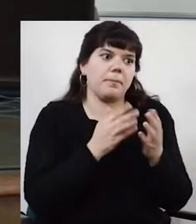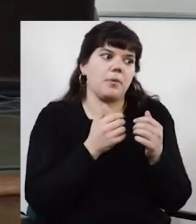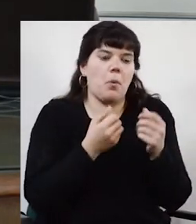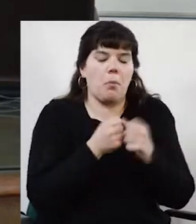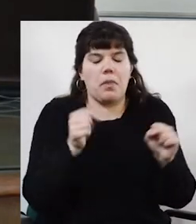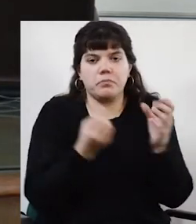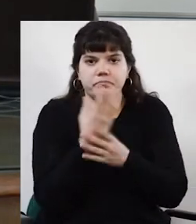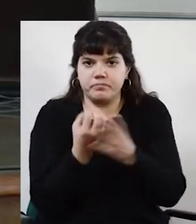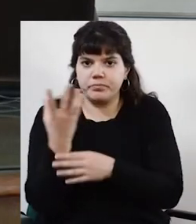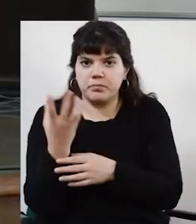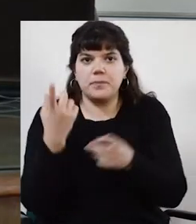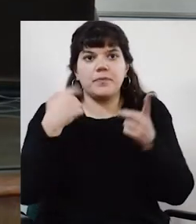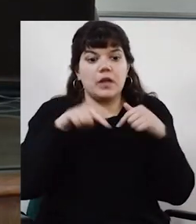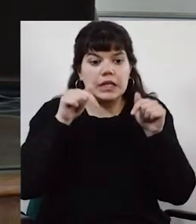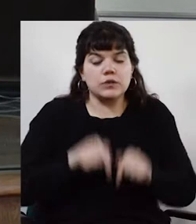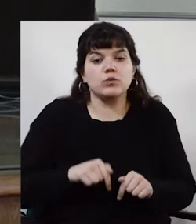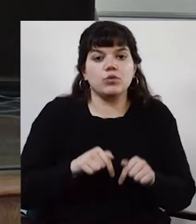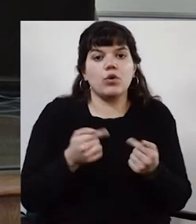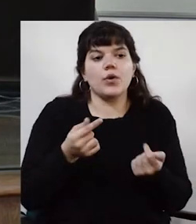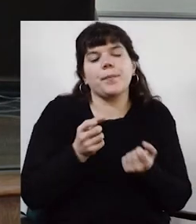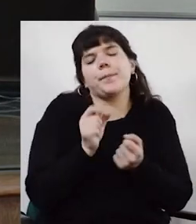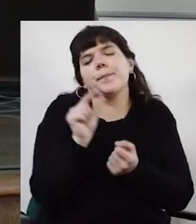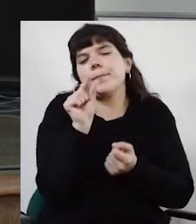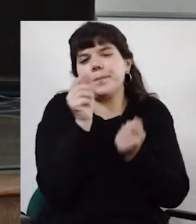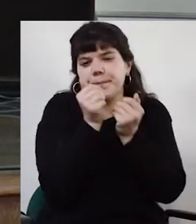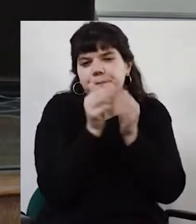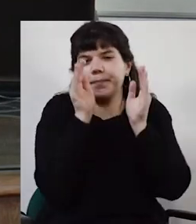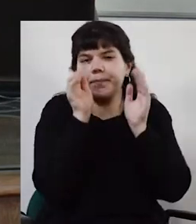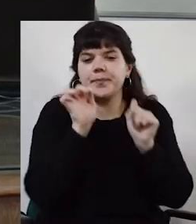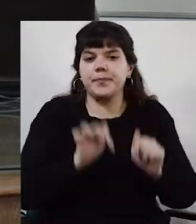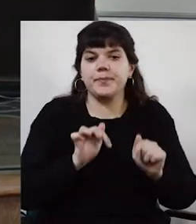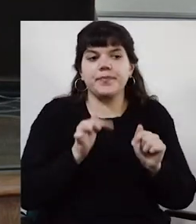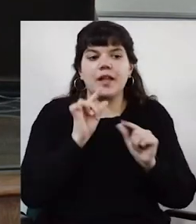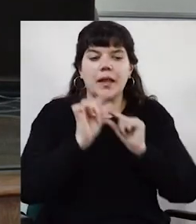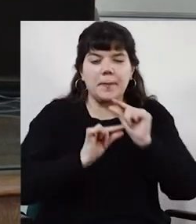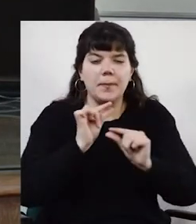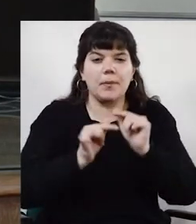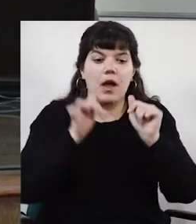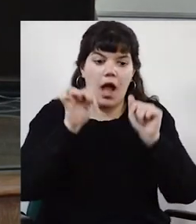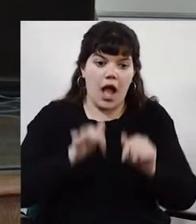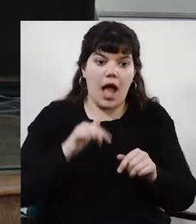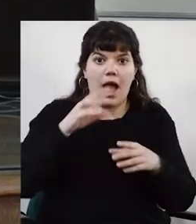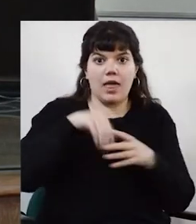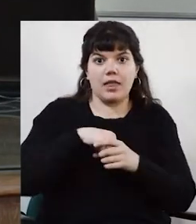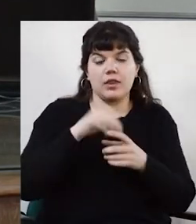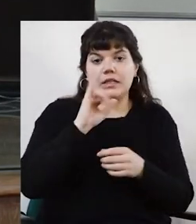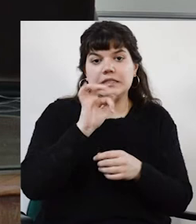nuevas. Esto es apenas un esbozo, todas las cosas que están pasando en ISEF,